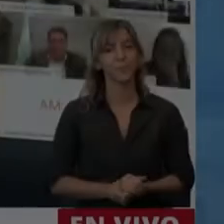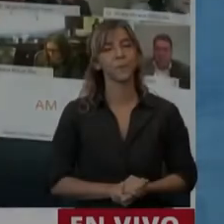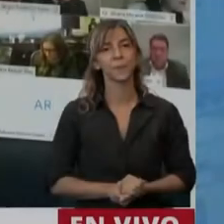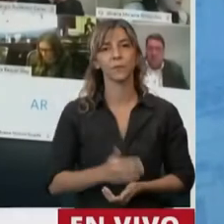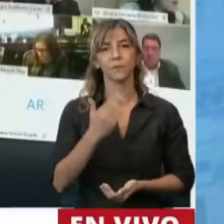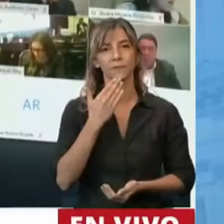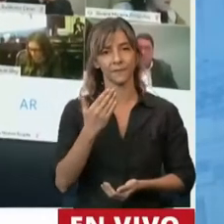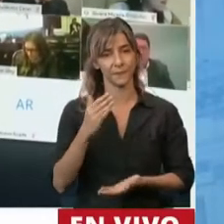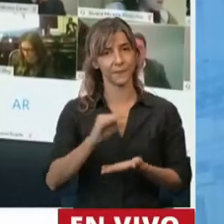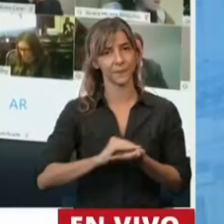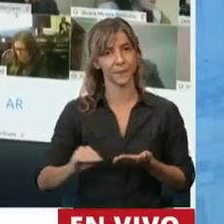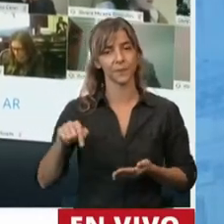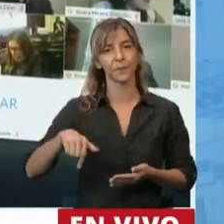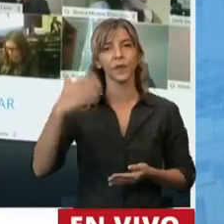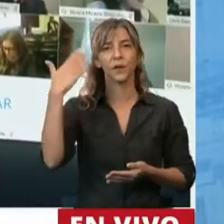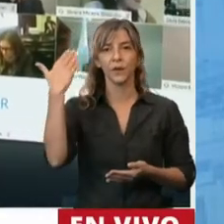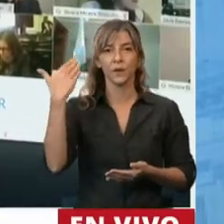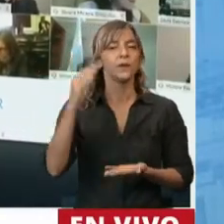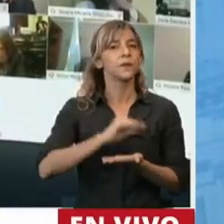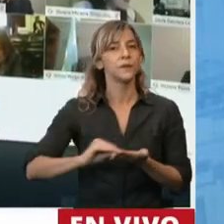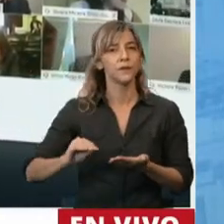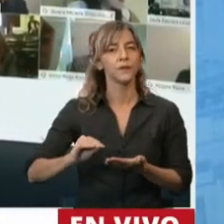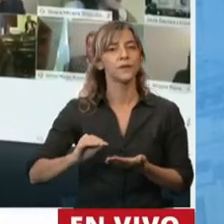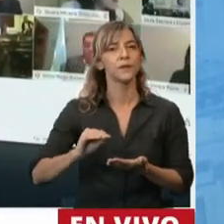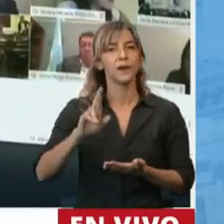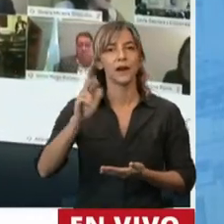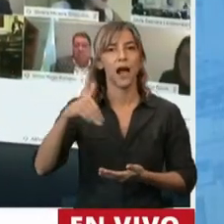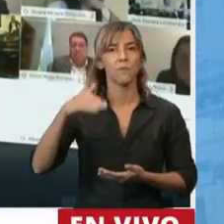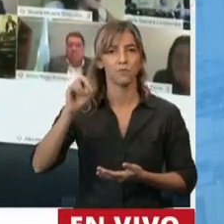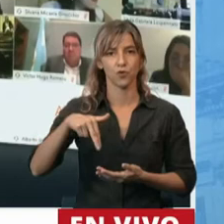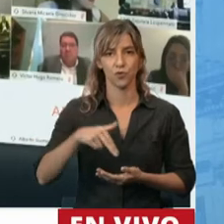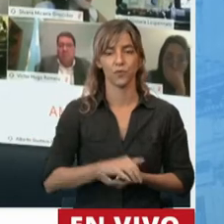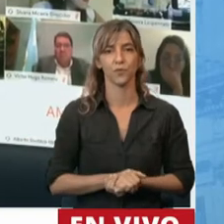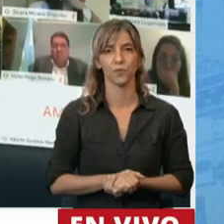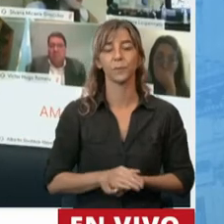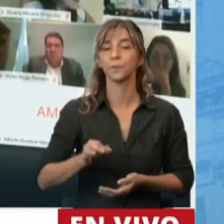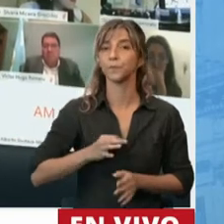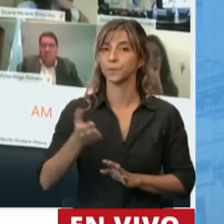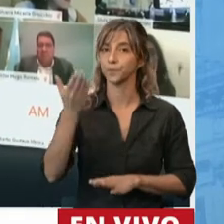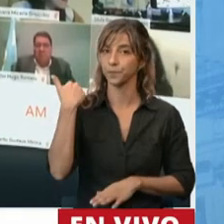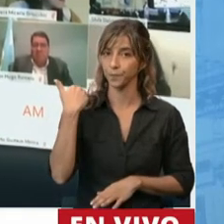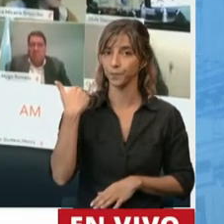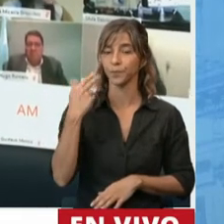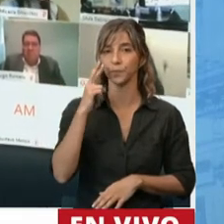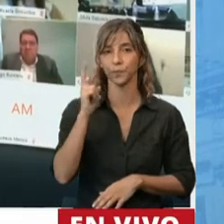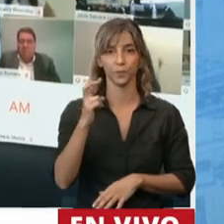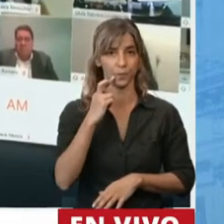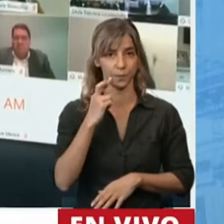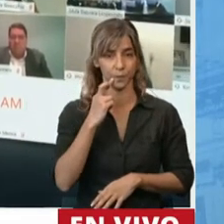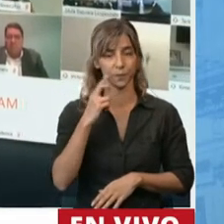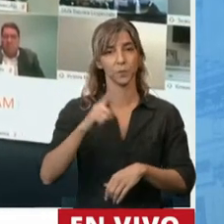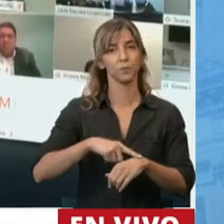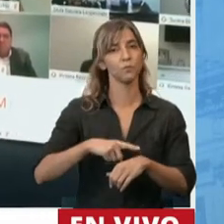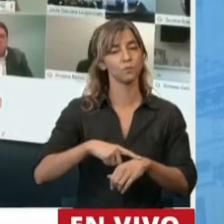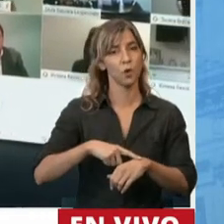Tiene la palabra el diputado José Luis Ramón. En el año 2019, en oportunidad de la